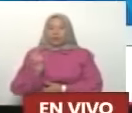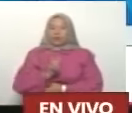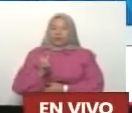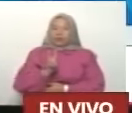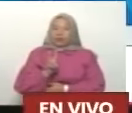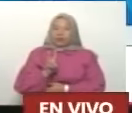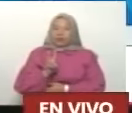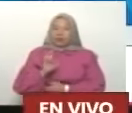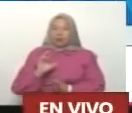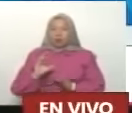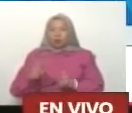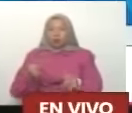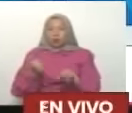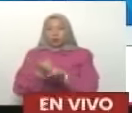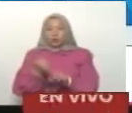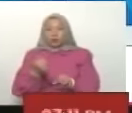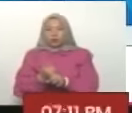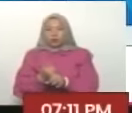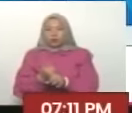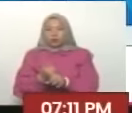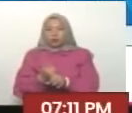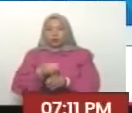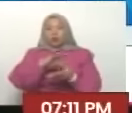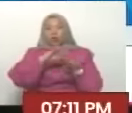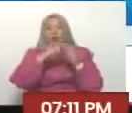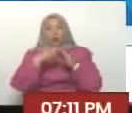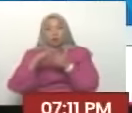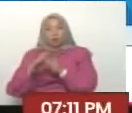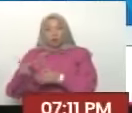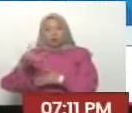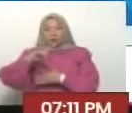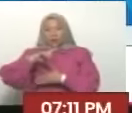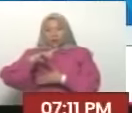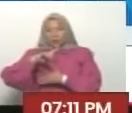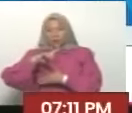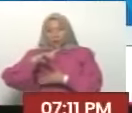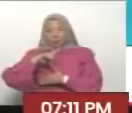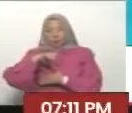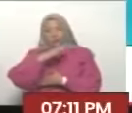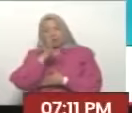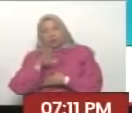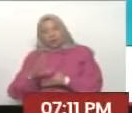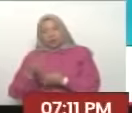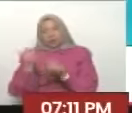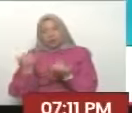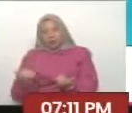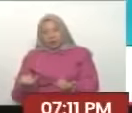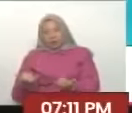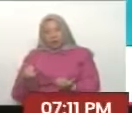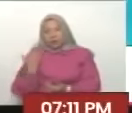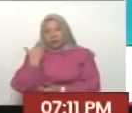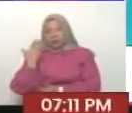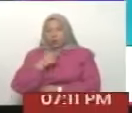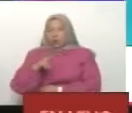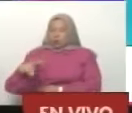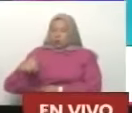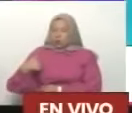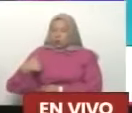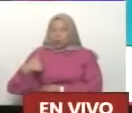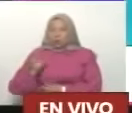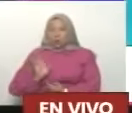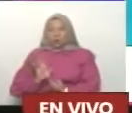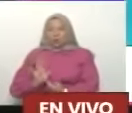pronunció comunidad de estados latinoamericanos y caribeños ahí estuvimos con nuestra posición